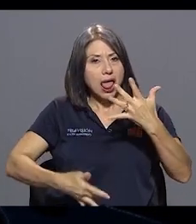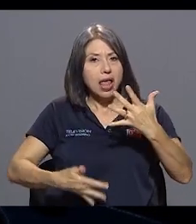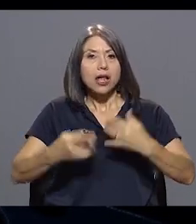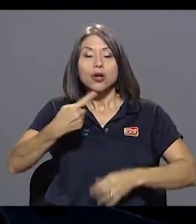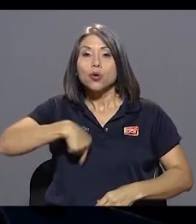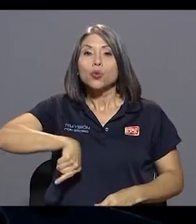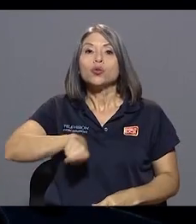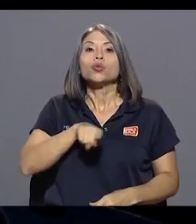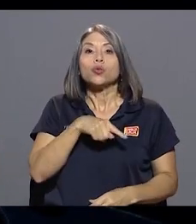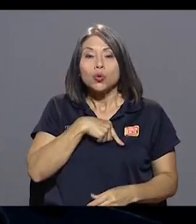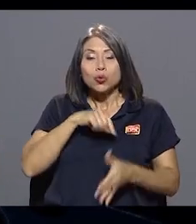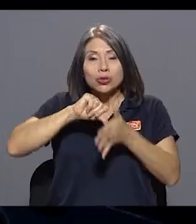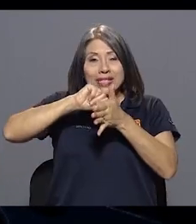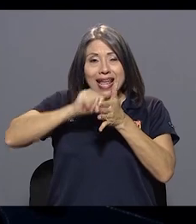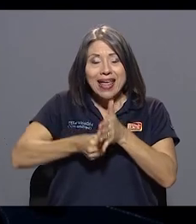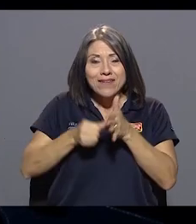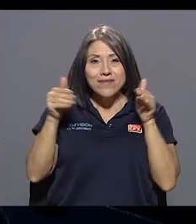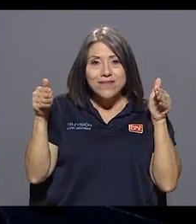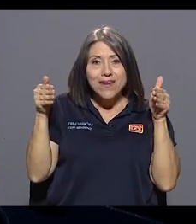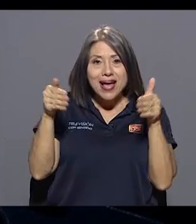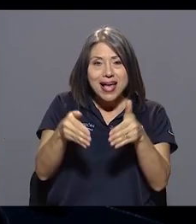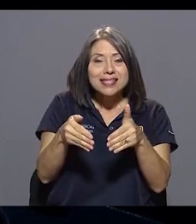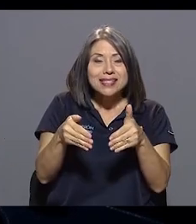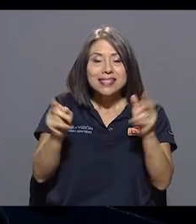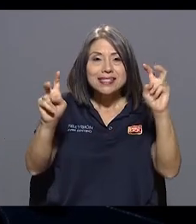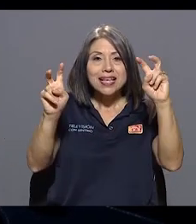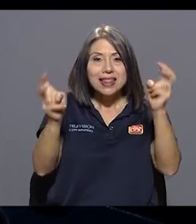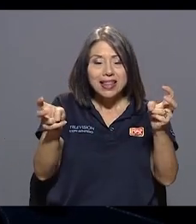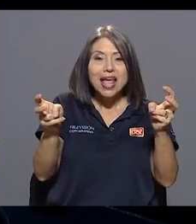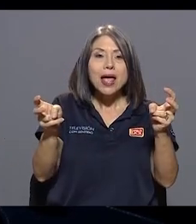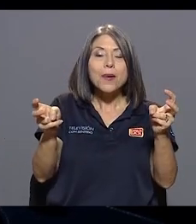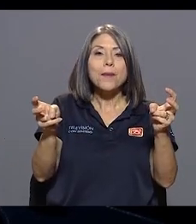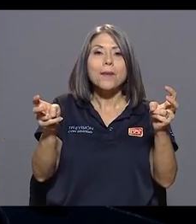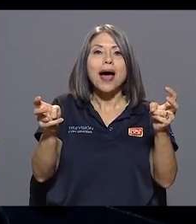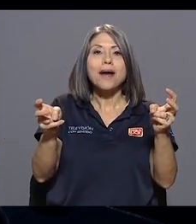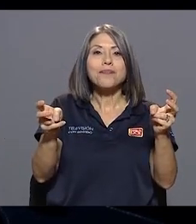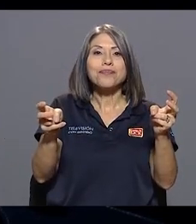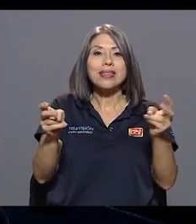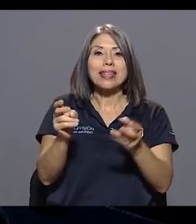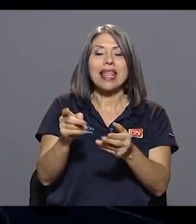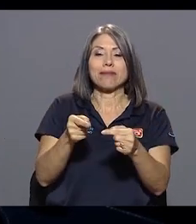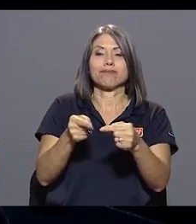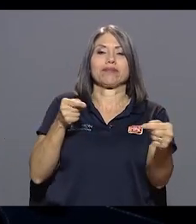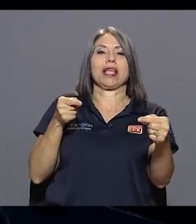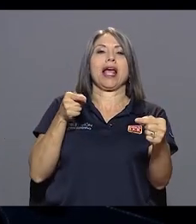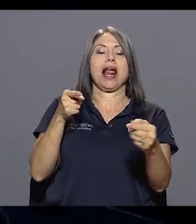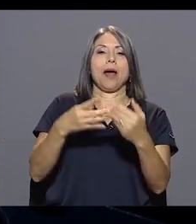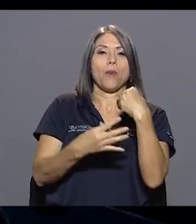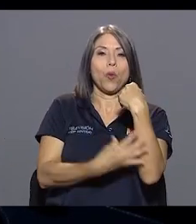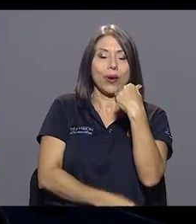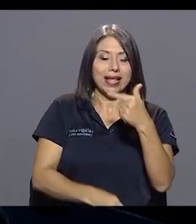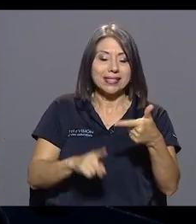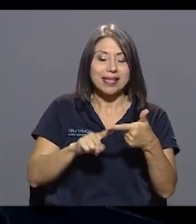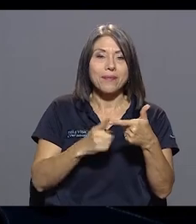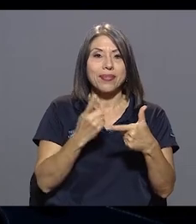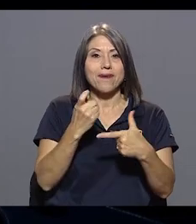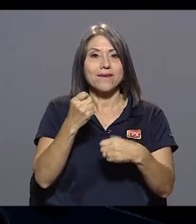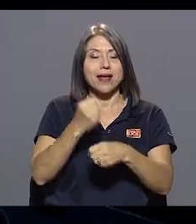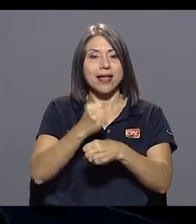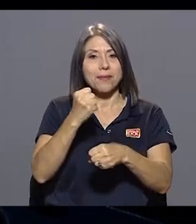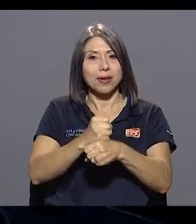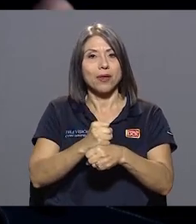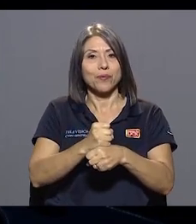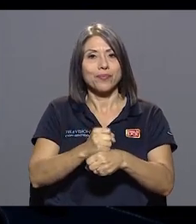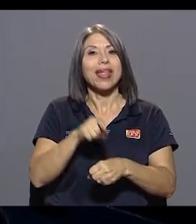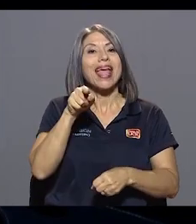ponemos un énfasis más en el tema del combate a la pobreza, el desempleo, esas